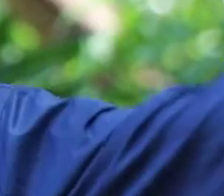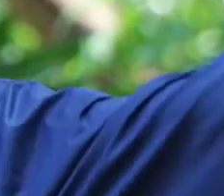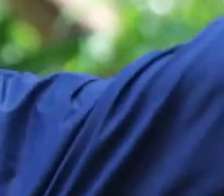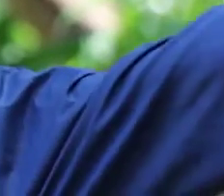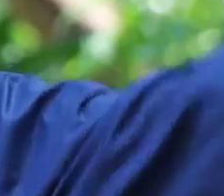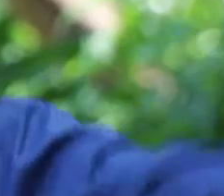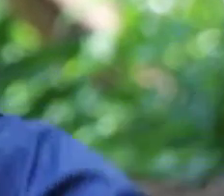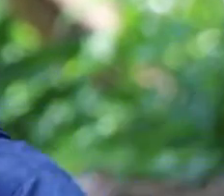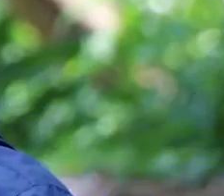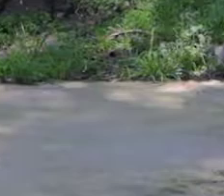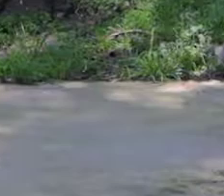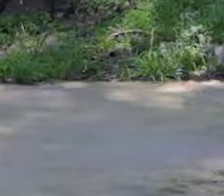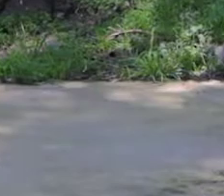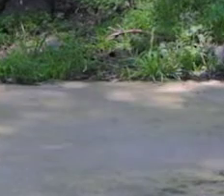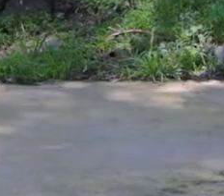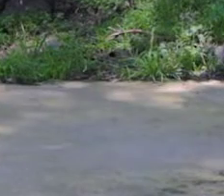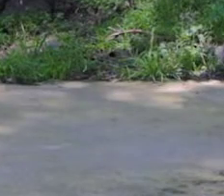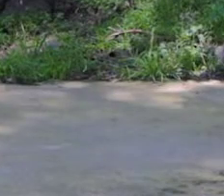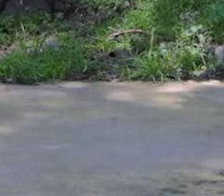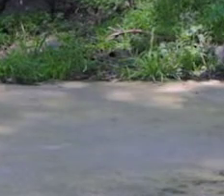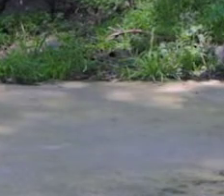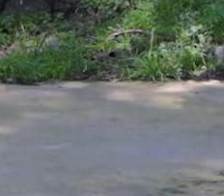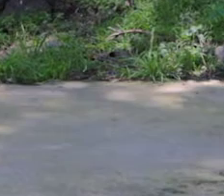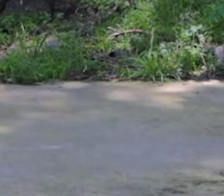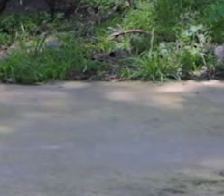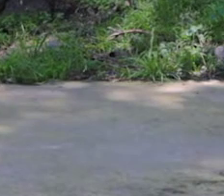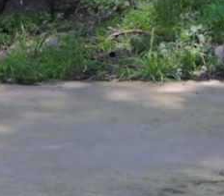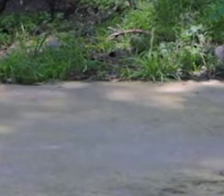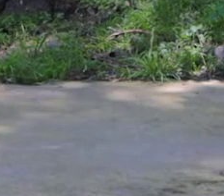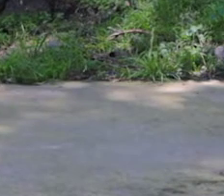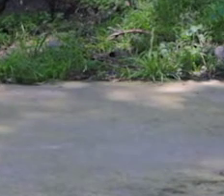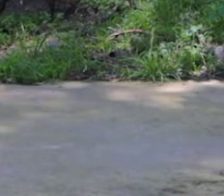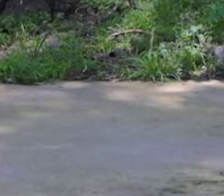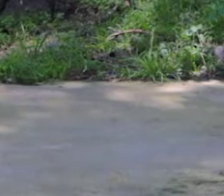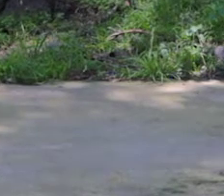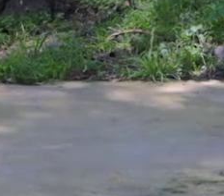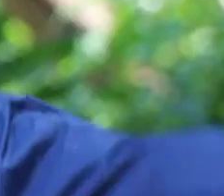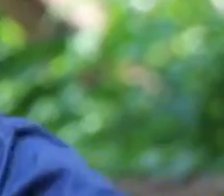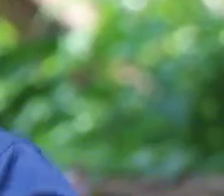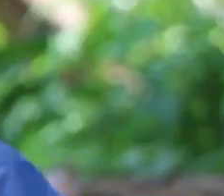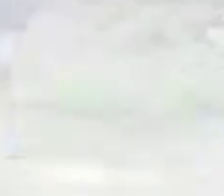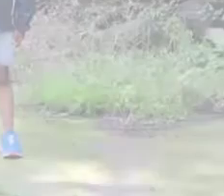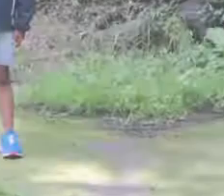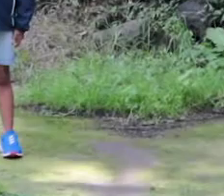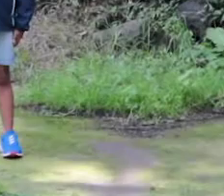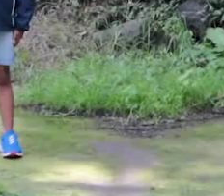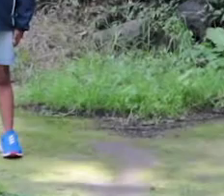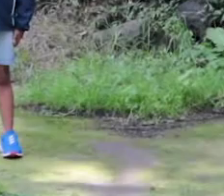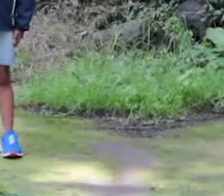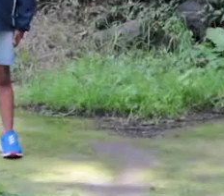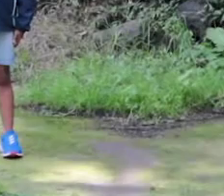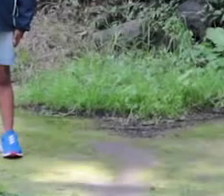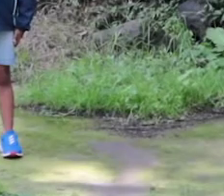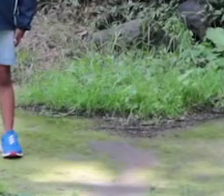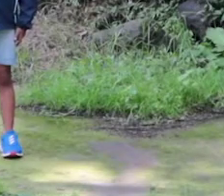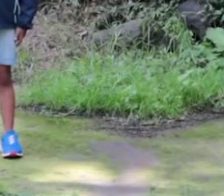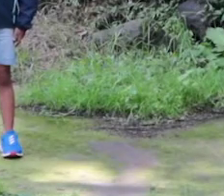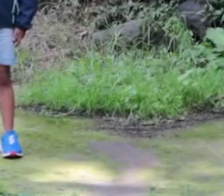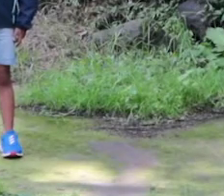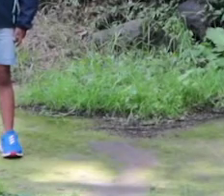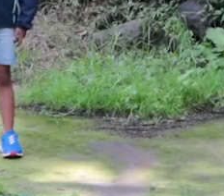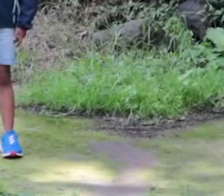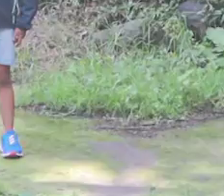lateralmente, muy bien, a la altura de los hombros, bien, exactamente ahí. Y después de cada pausa,